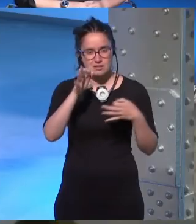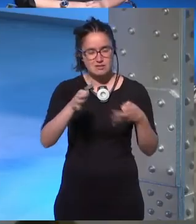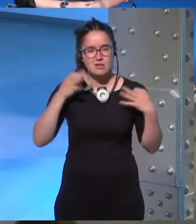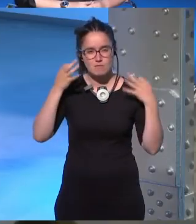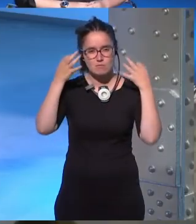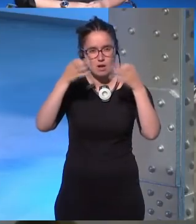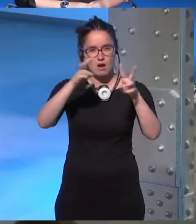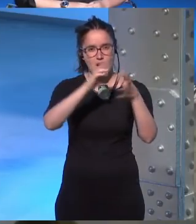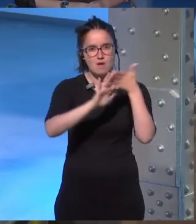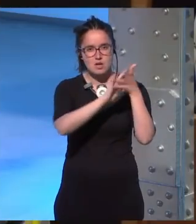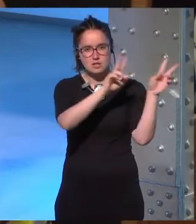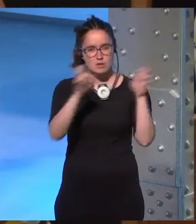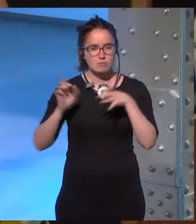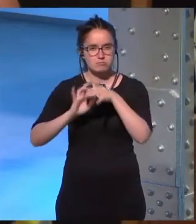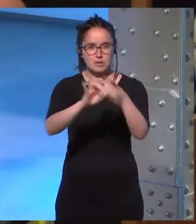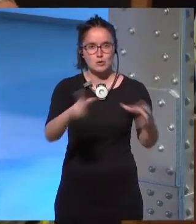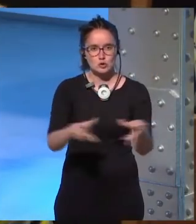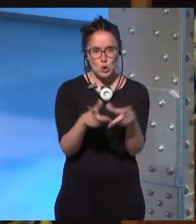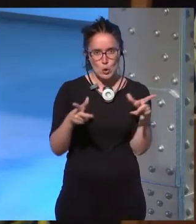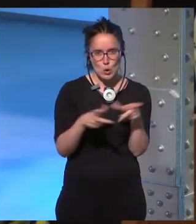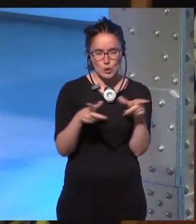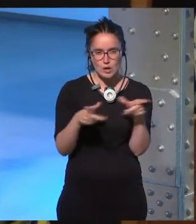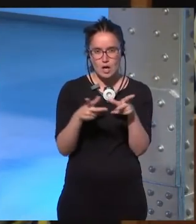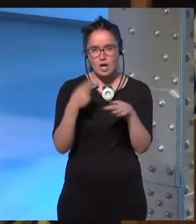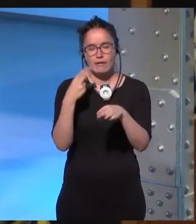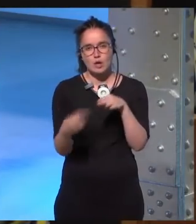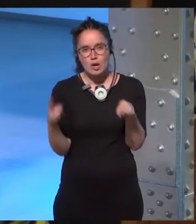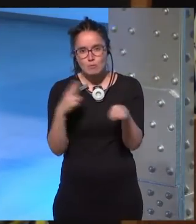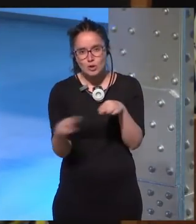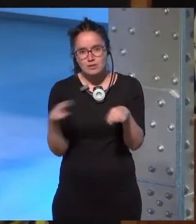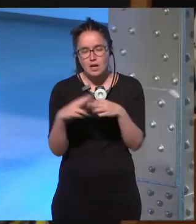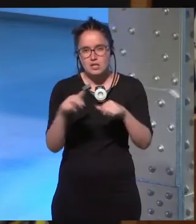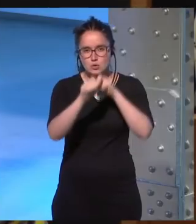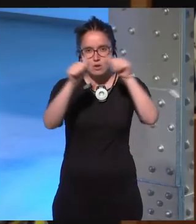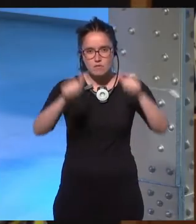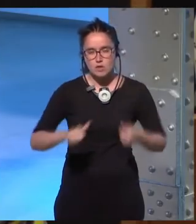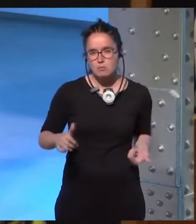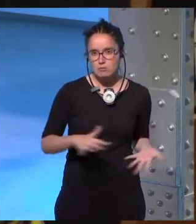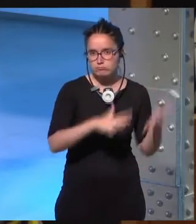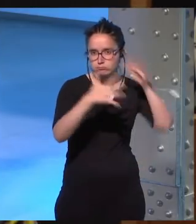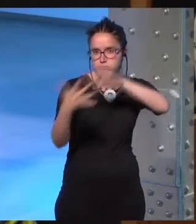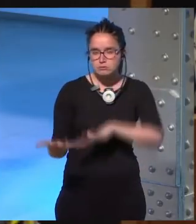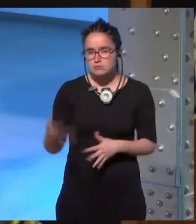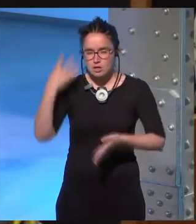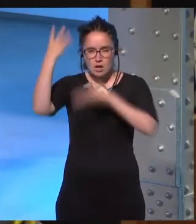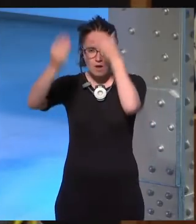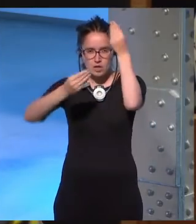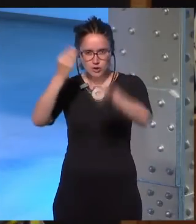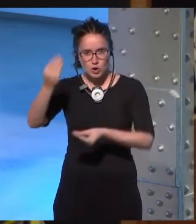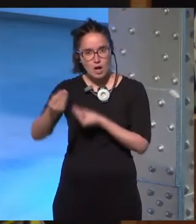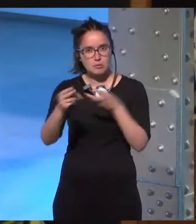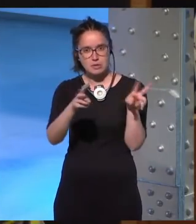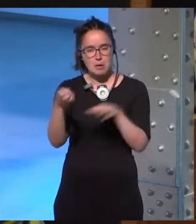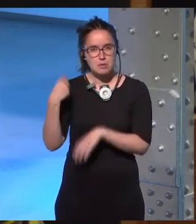exploran temas que tienen que ver mucho con la sociedad con la política es una manera de trasladarlo de hacernos reflexionar sobre ello